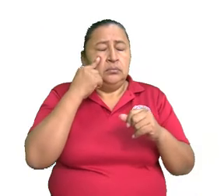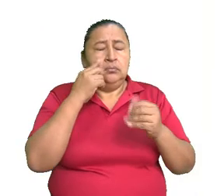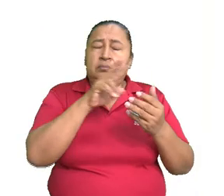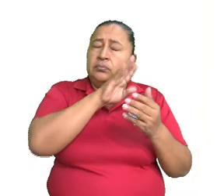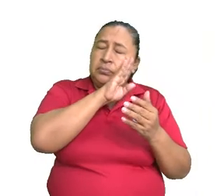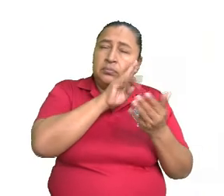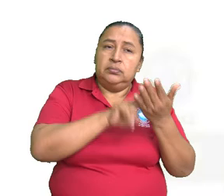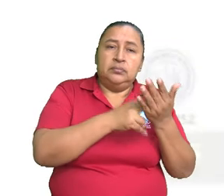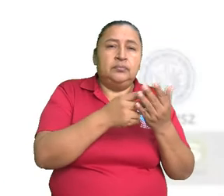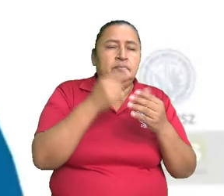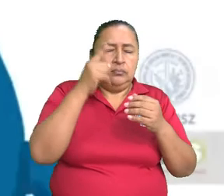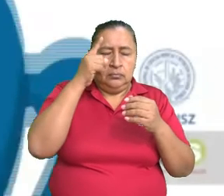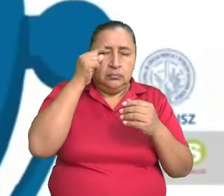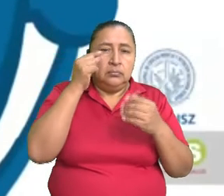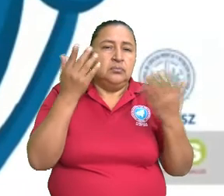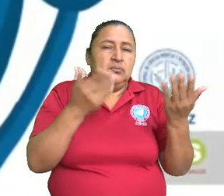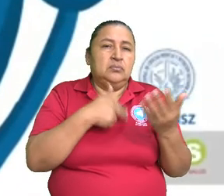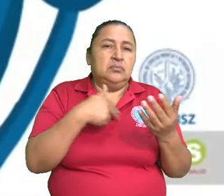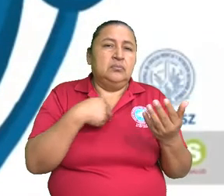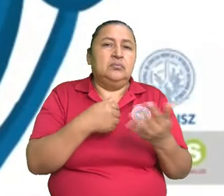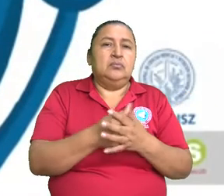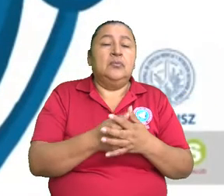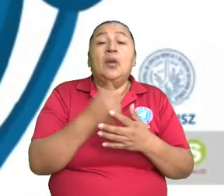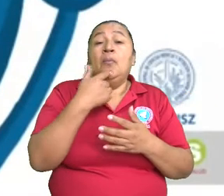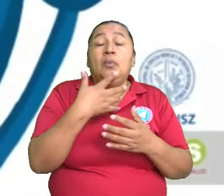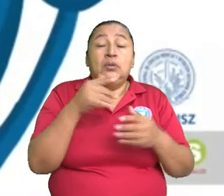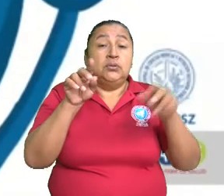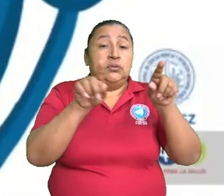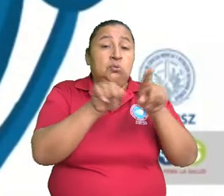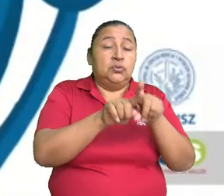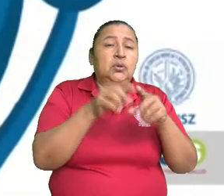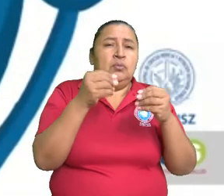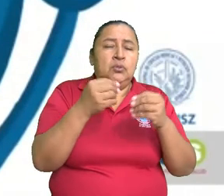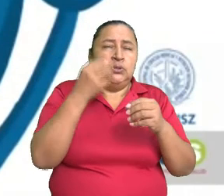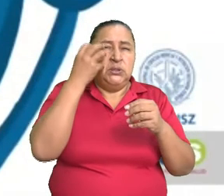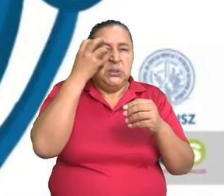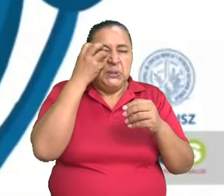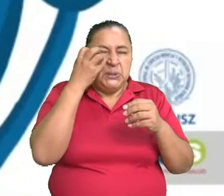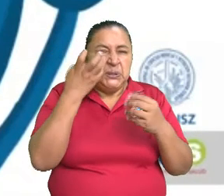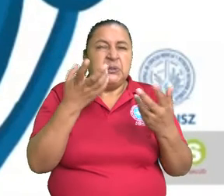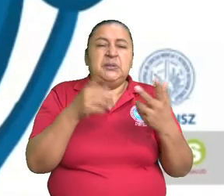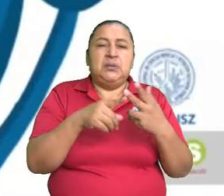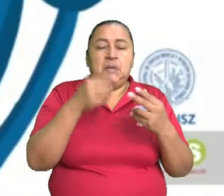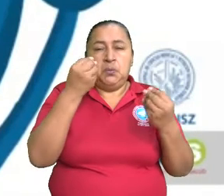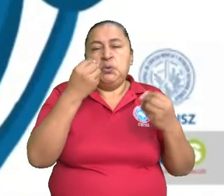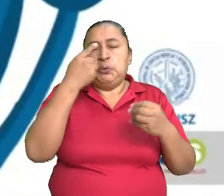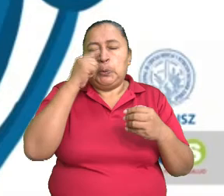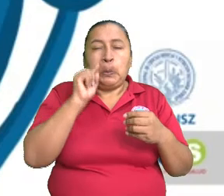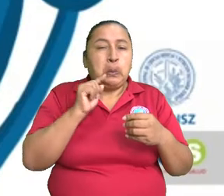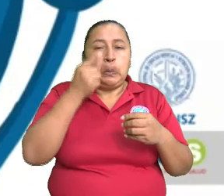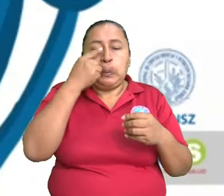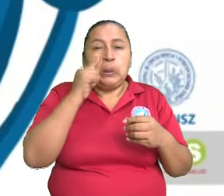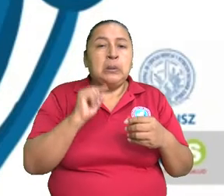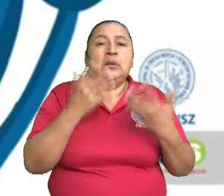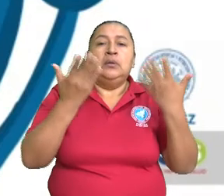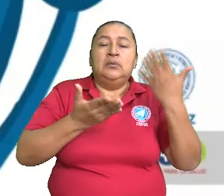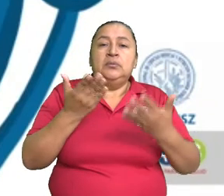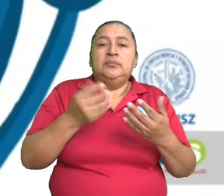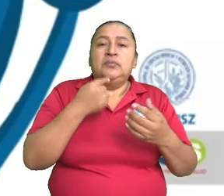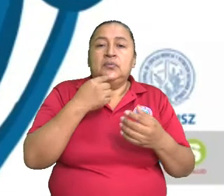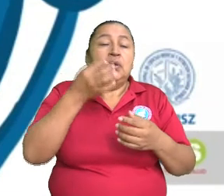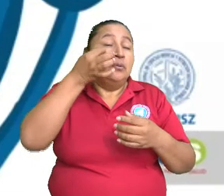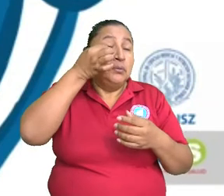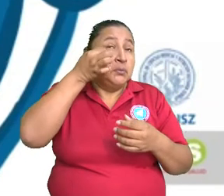¿Cómo le hace si no puede cerrar su ojo? Por eso es se asocia mucho a resequedad ocular, mucho al lagrimeo. En ocasiones se puede asociar a